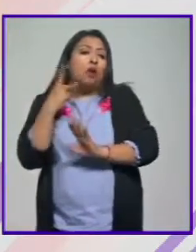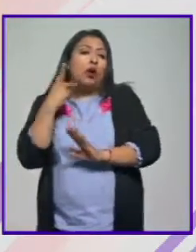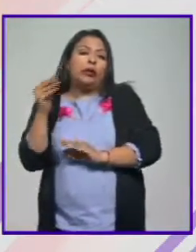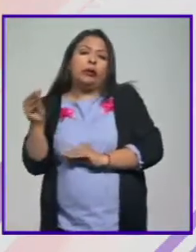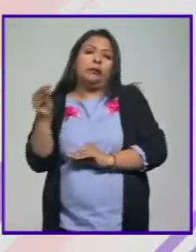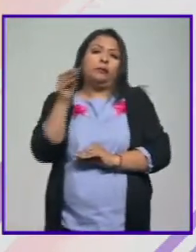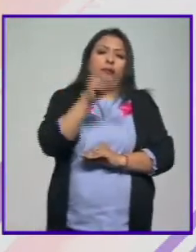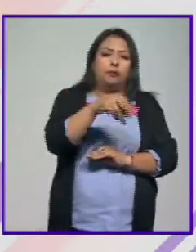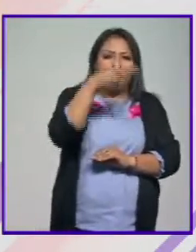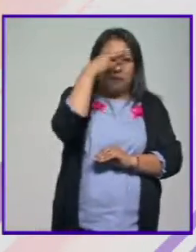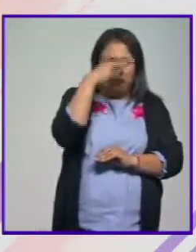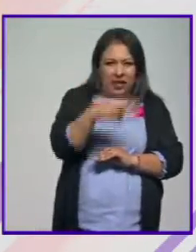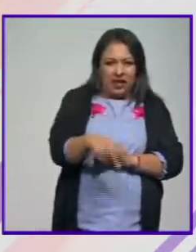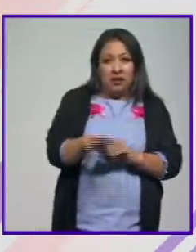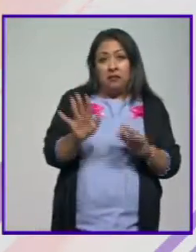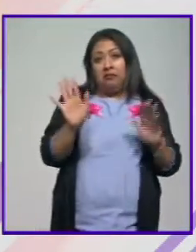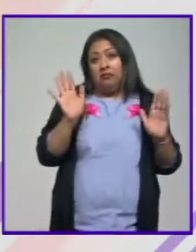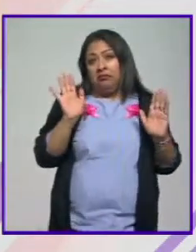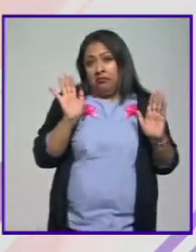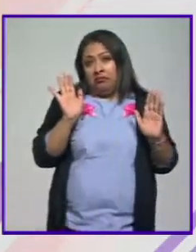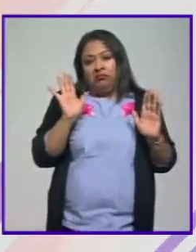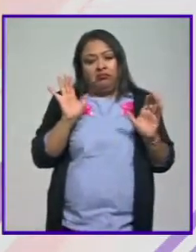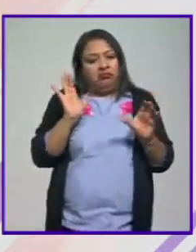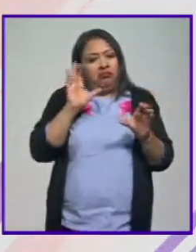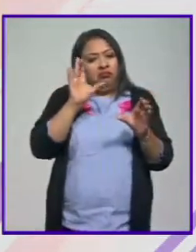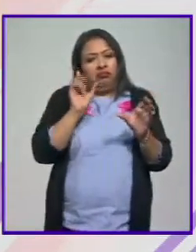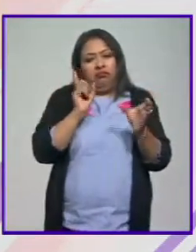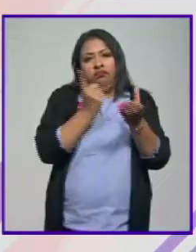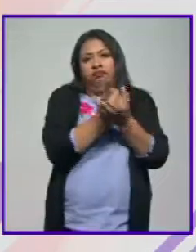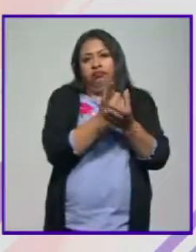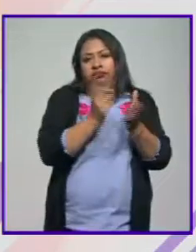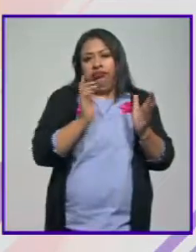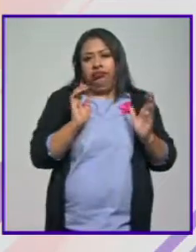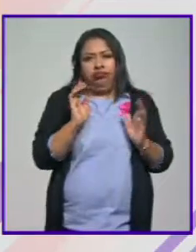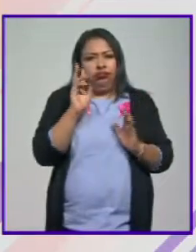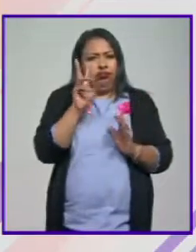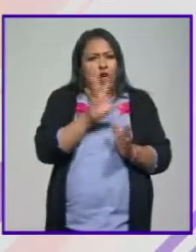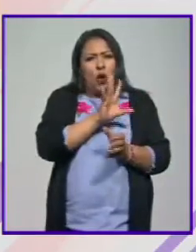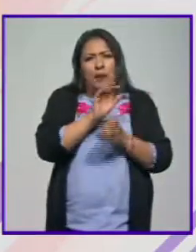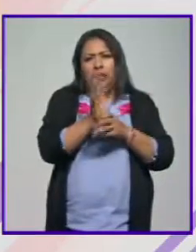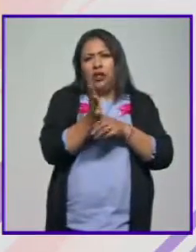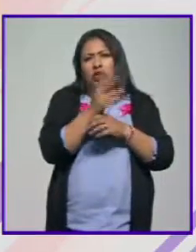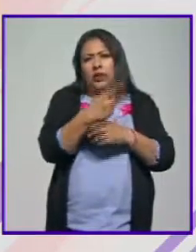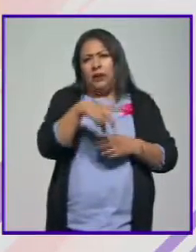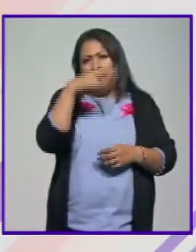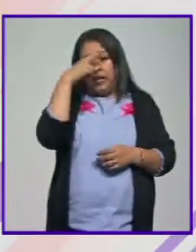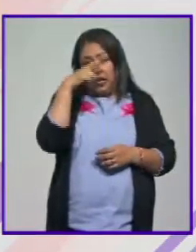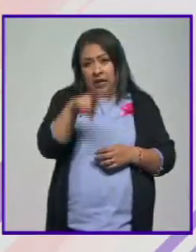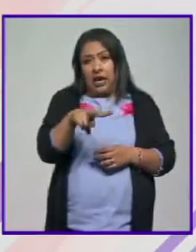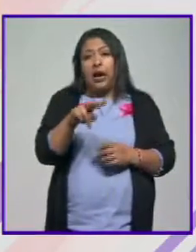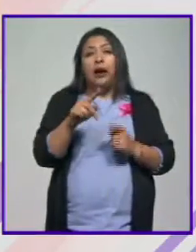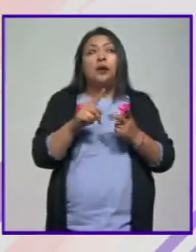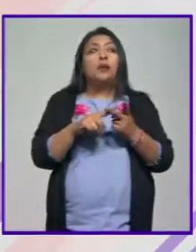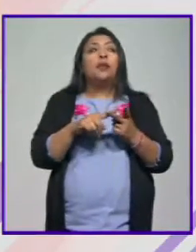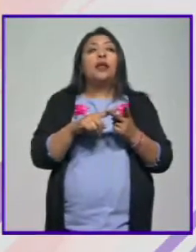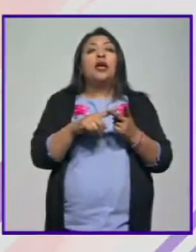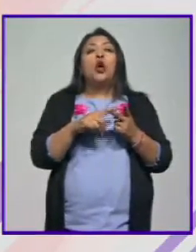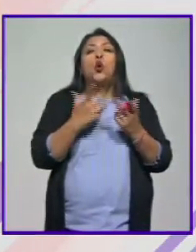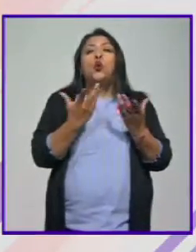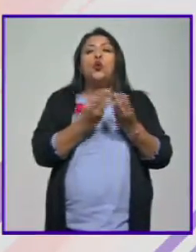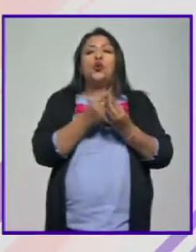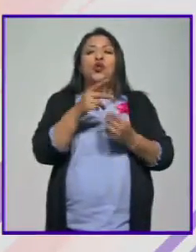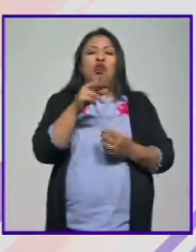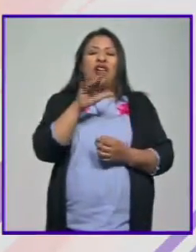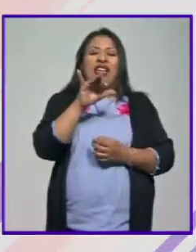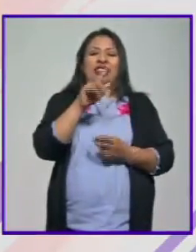tuvo que venirse a México y bueno se integró totalmente al cine mexicano y junto con Cantinflas